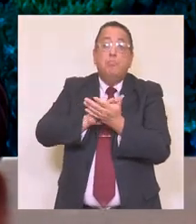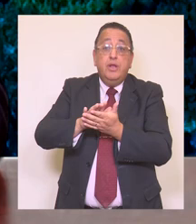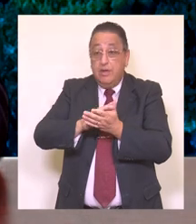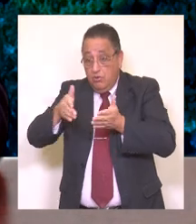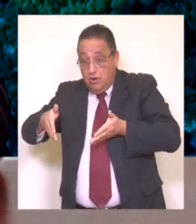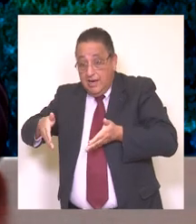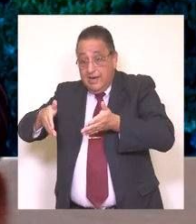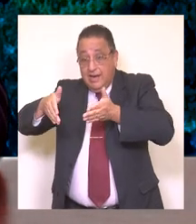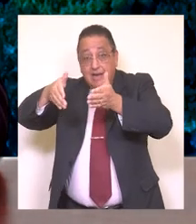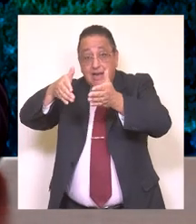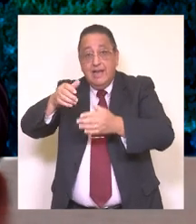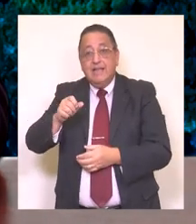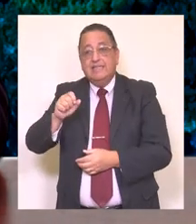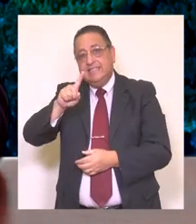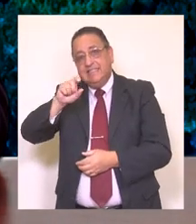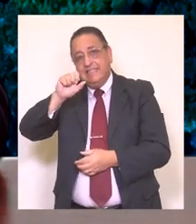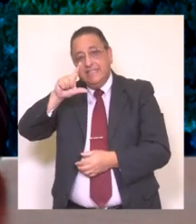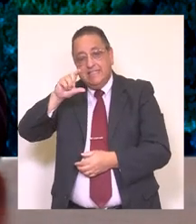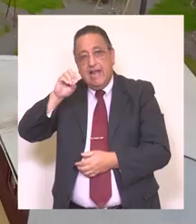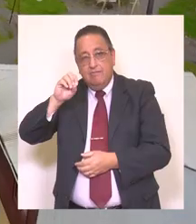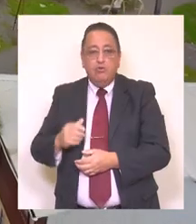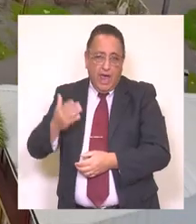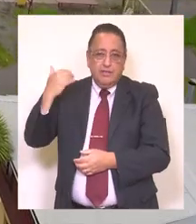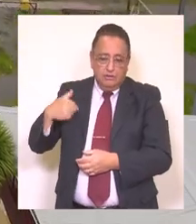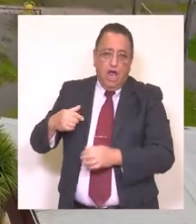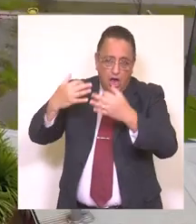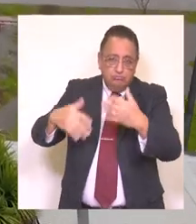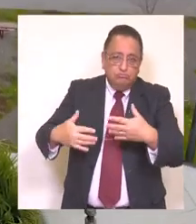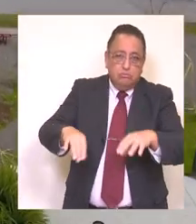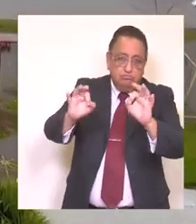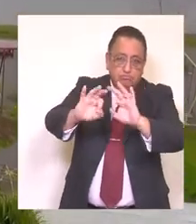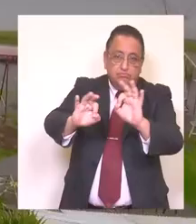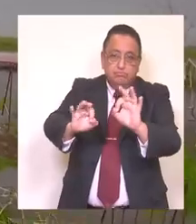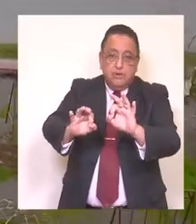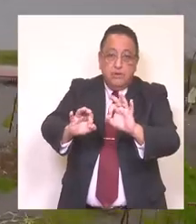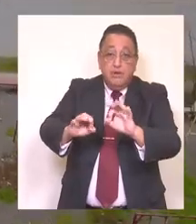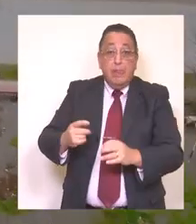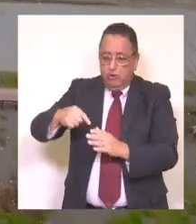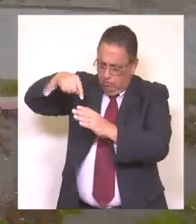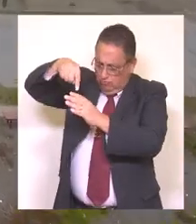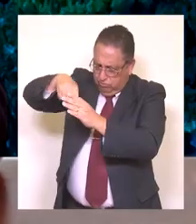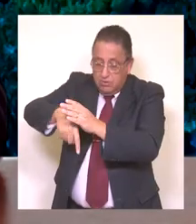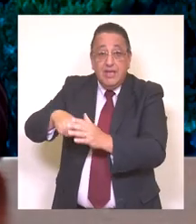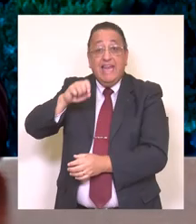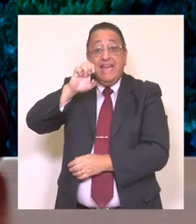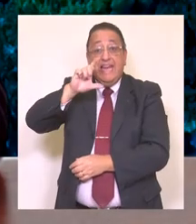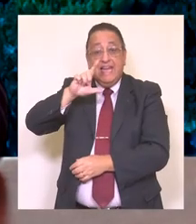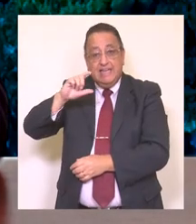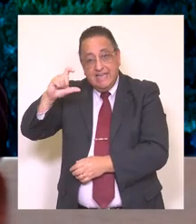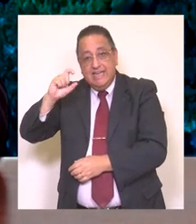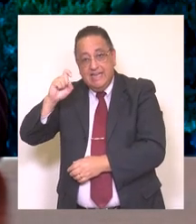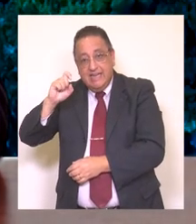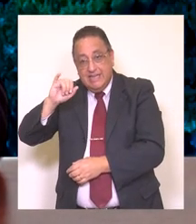los cuales se encuentra la reposición de las veredas en el lado sur de Calle Salvo, que acabo de mencionar, también la construcción